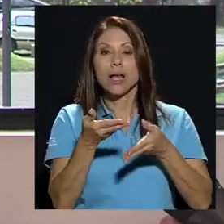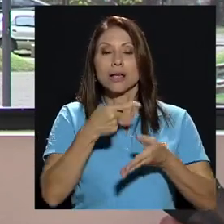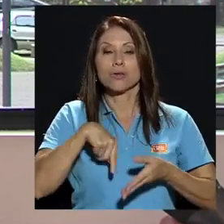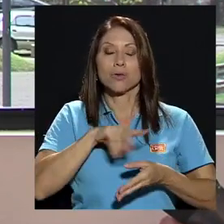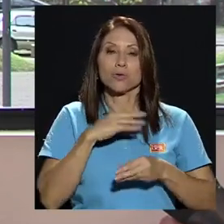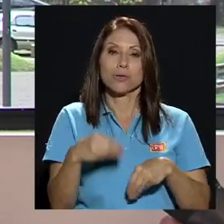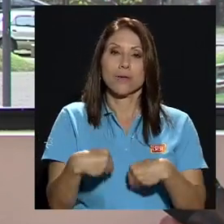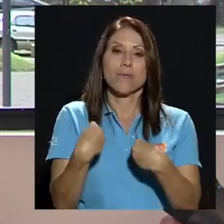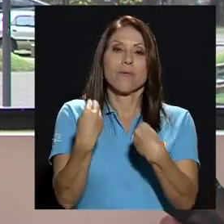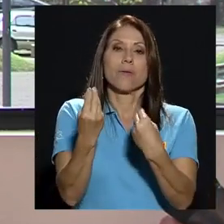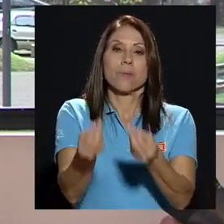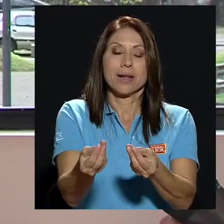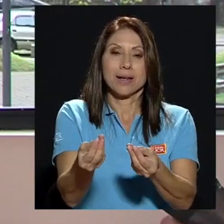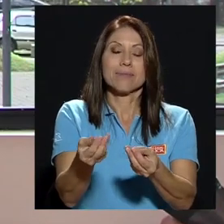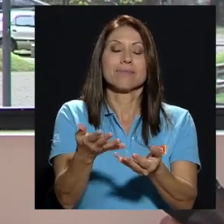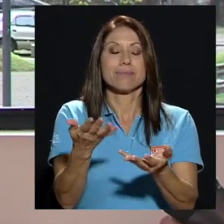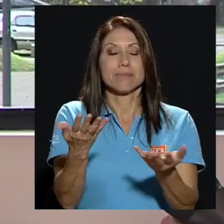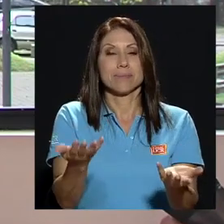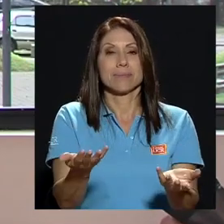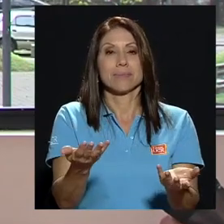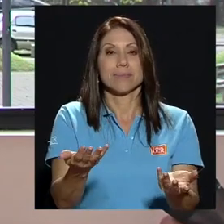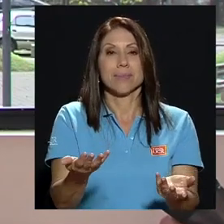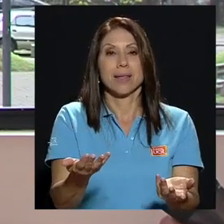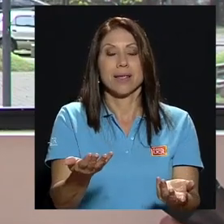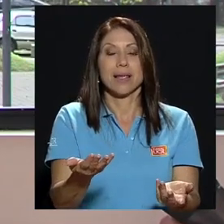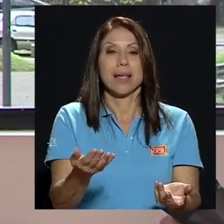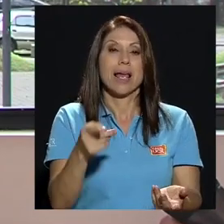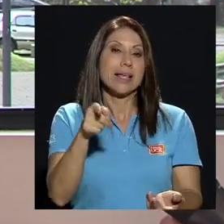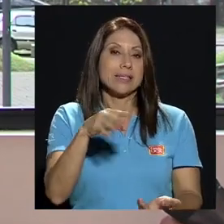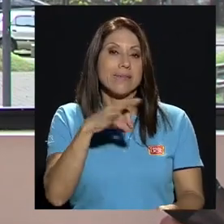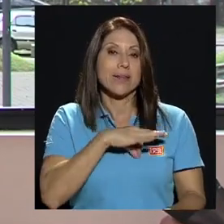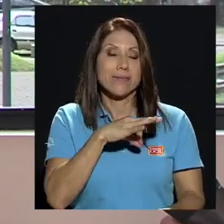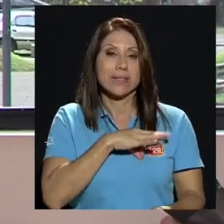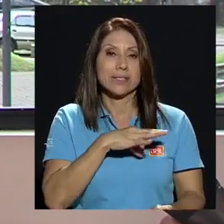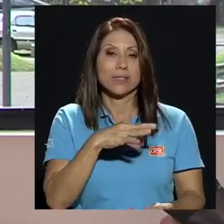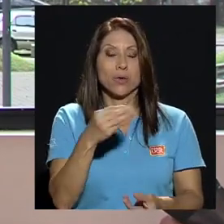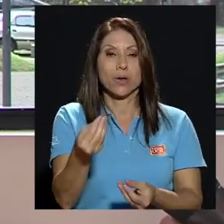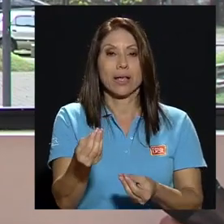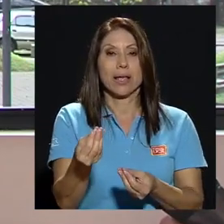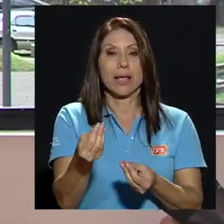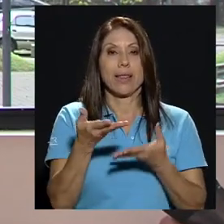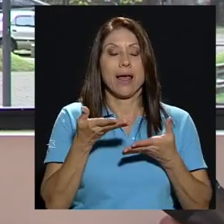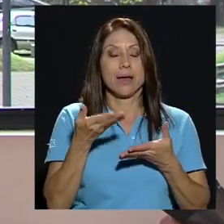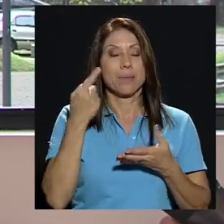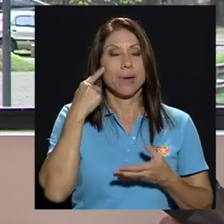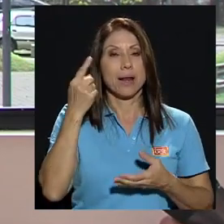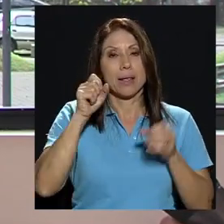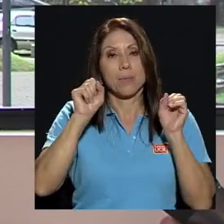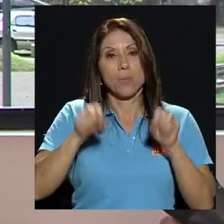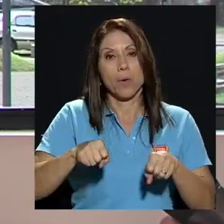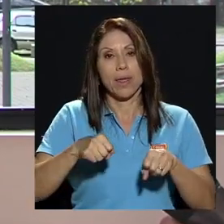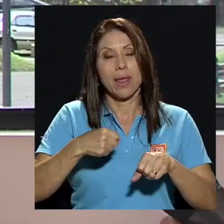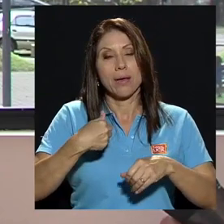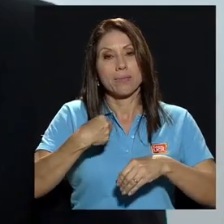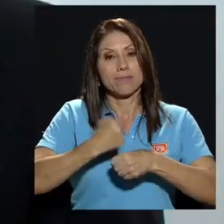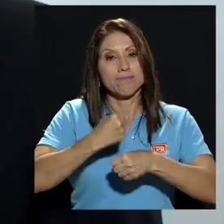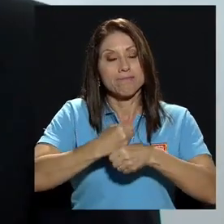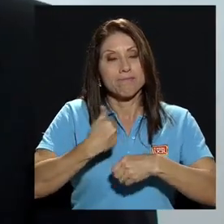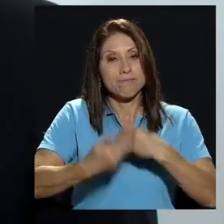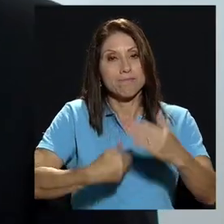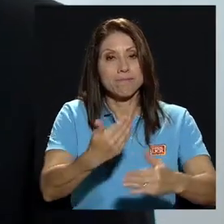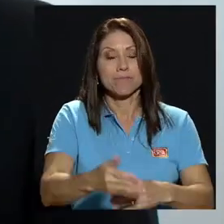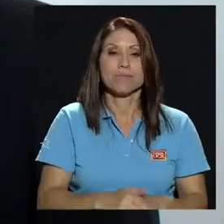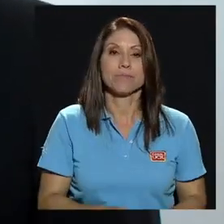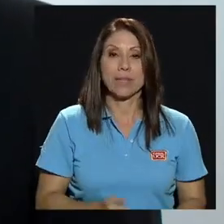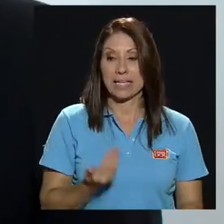manera posible ese beneficio que se brinda a la universidad de Costa Rica para que pueda ejercer sus tareas Don